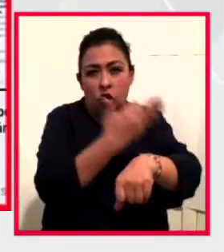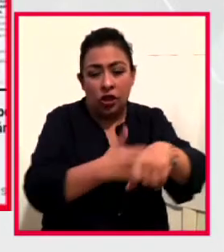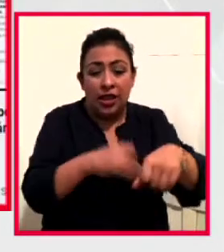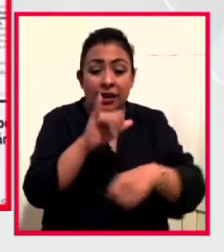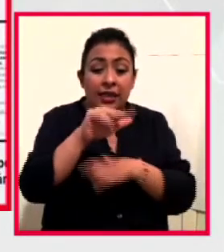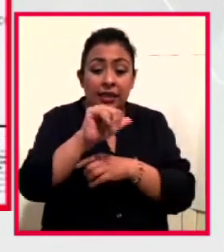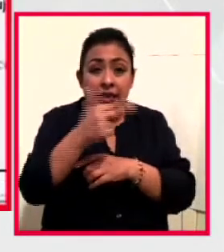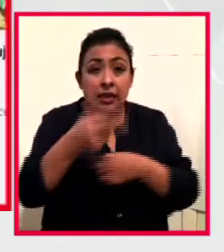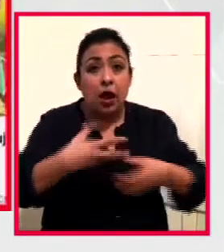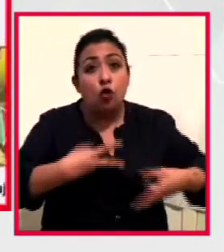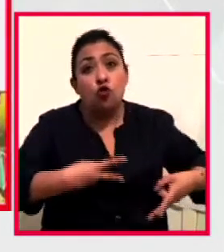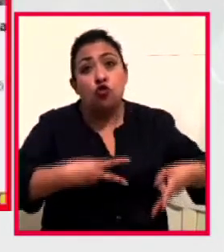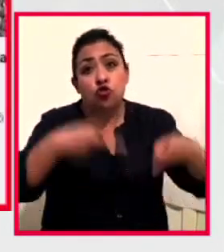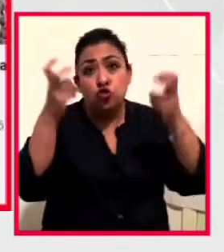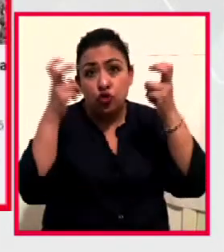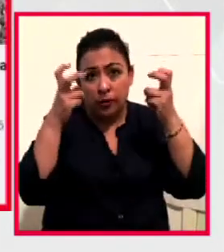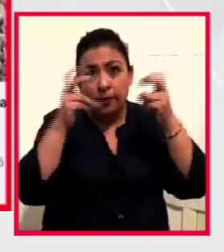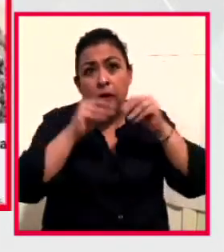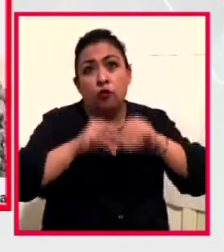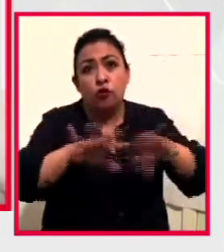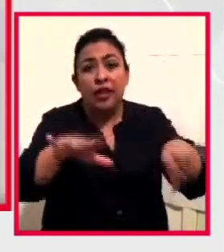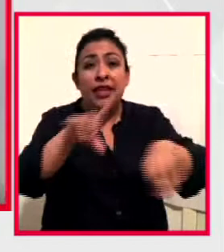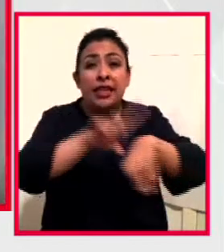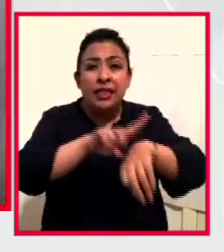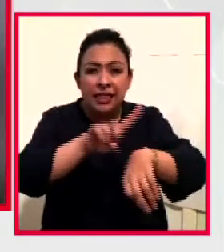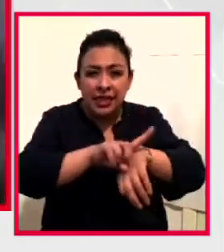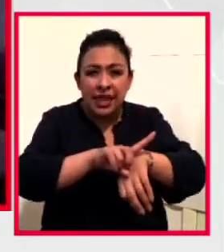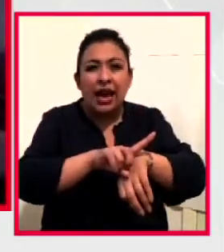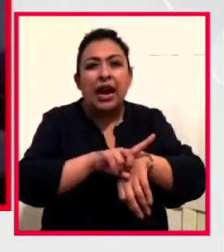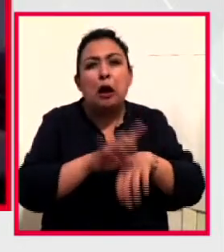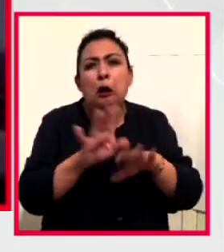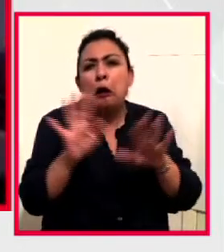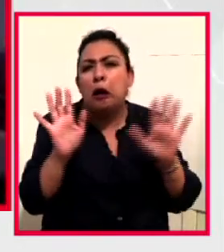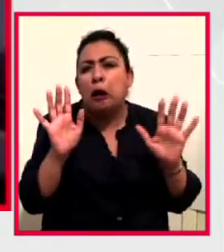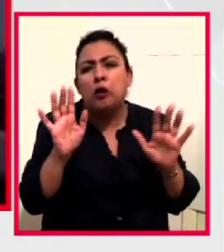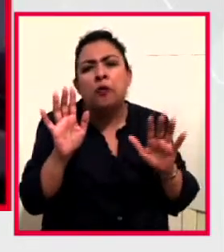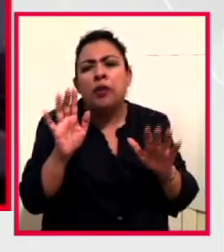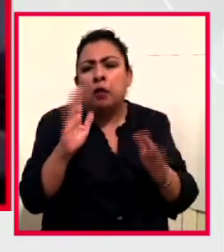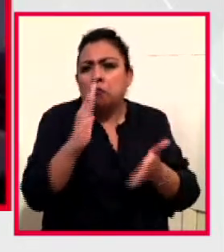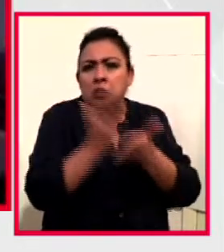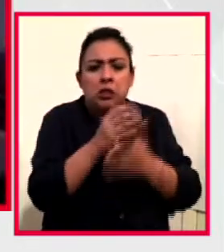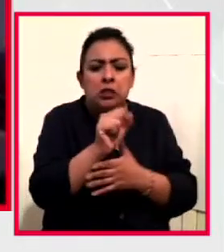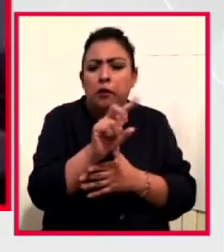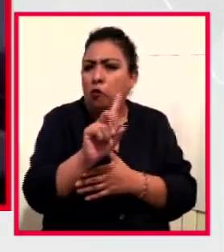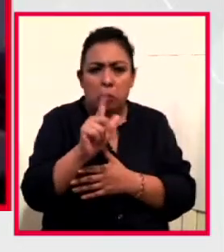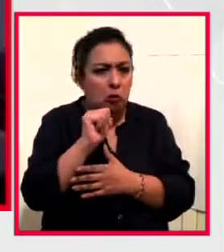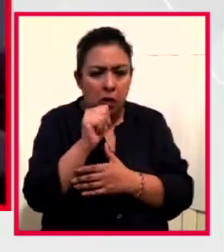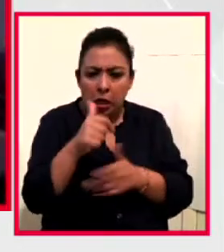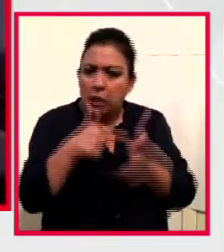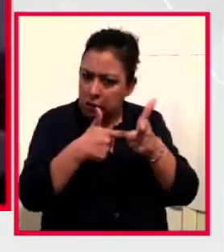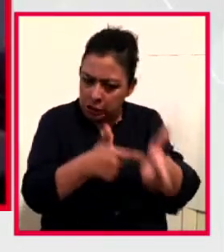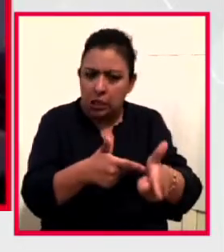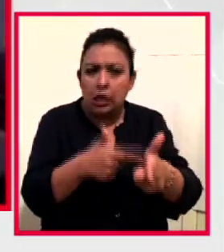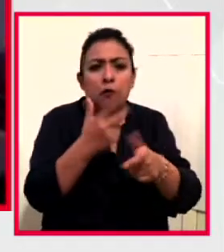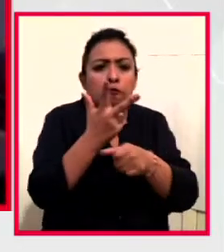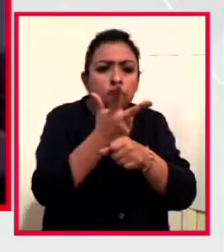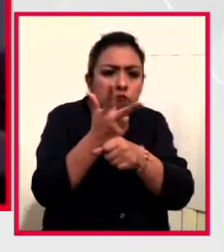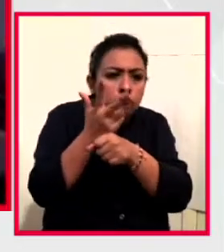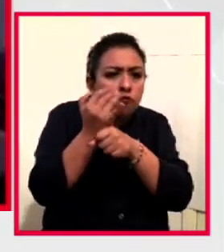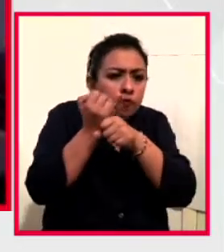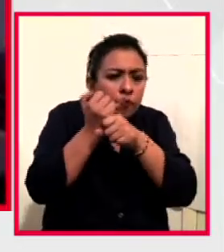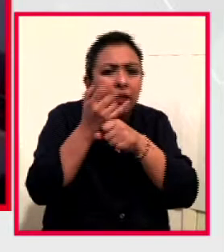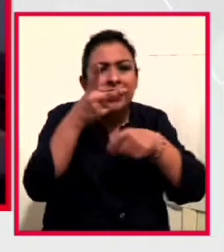lanzando, pues diariamente, no ni siquiera para el sábado y domingo, documentales y series para que el